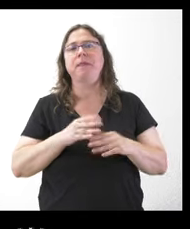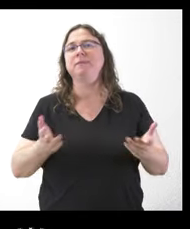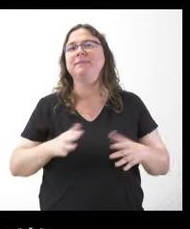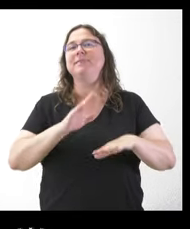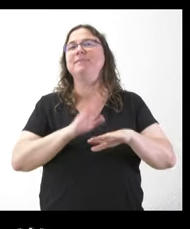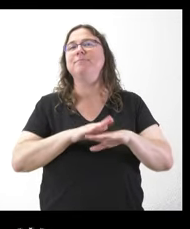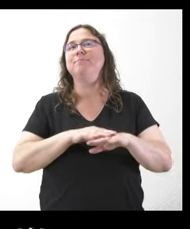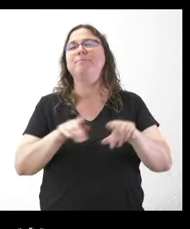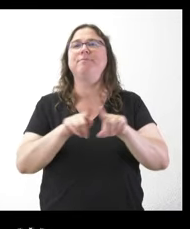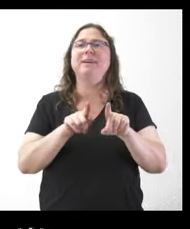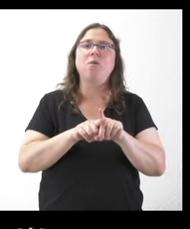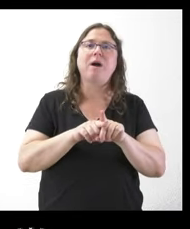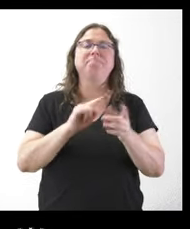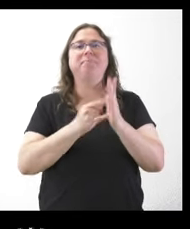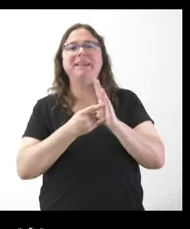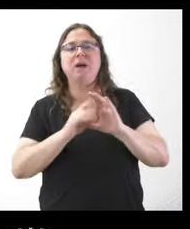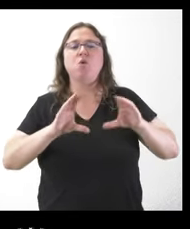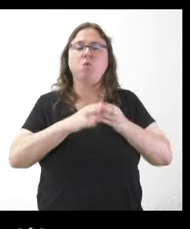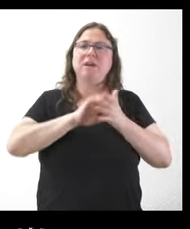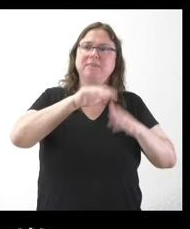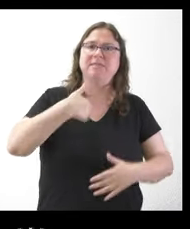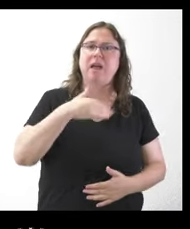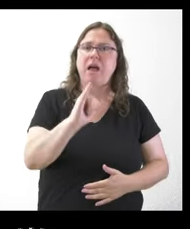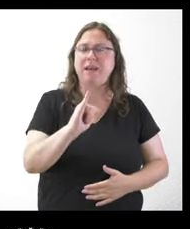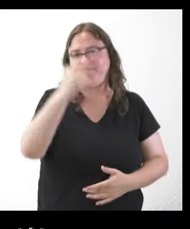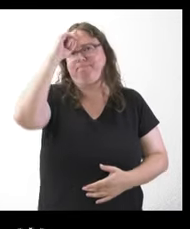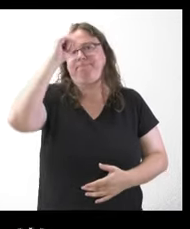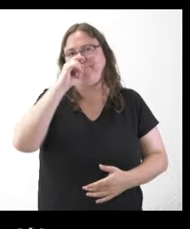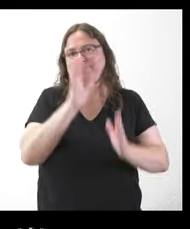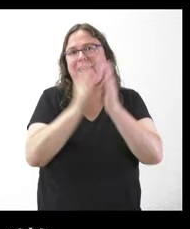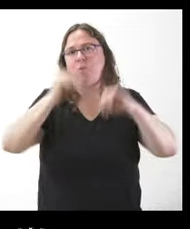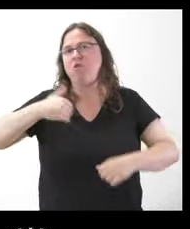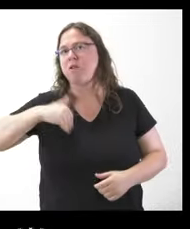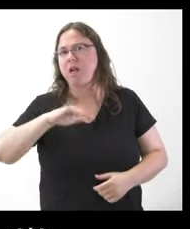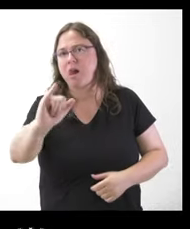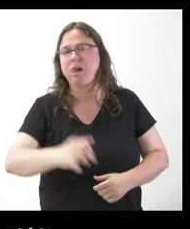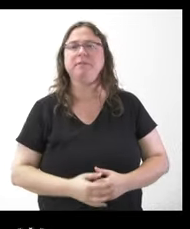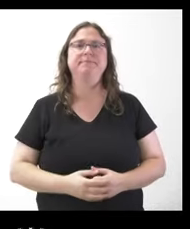estamos con el Bail que la Junta ya tiene por su cuenta una serie de acuerdos. Gracias.